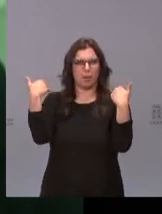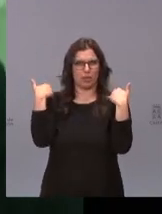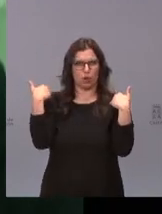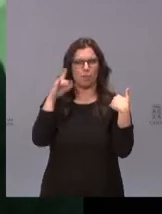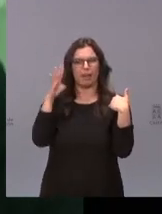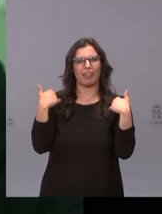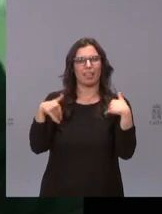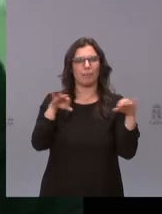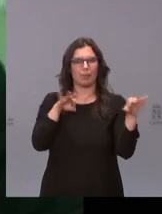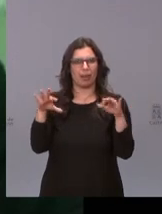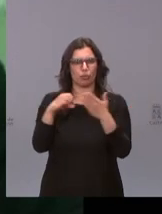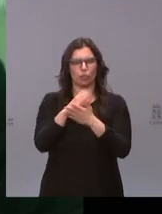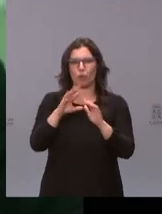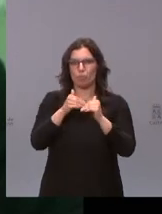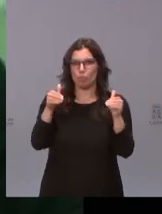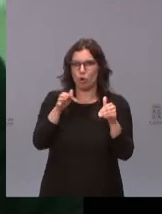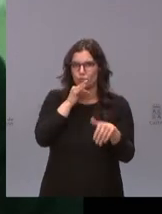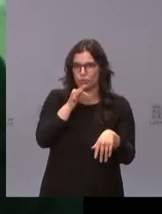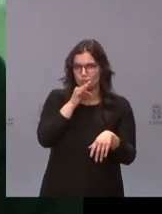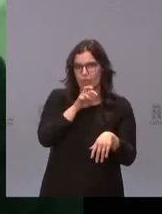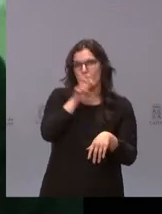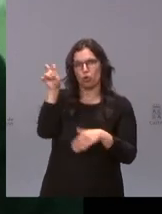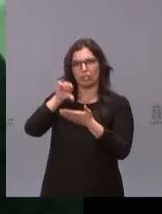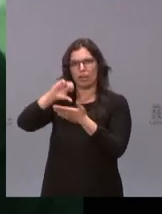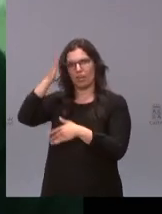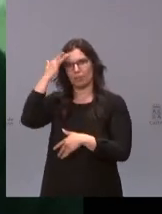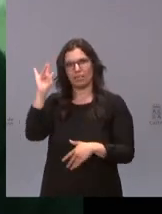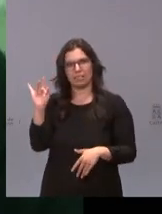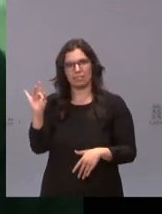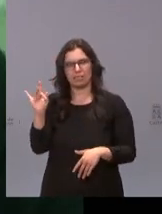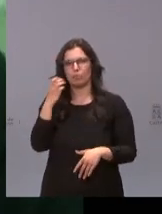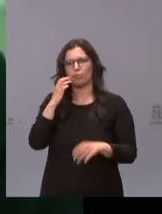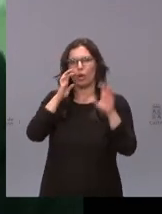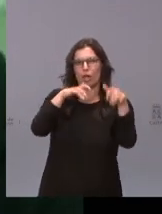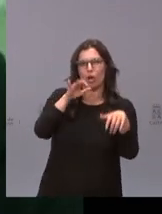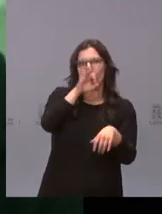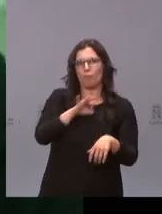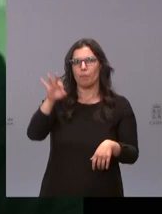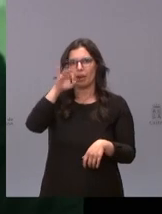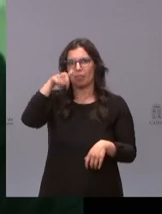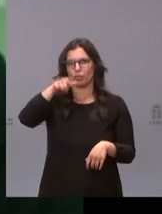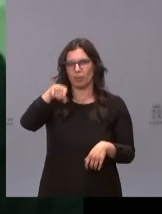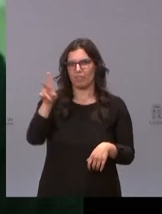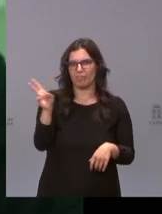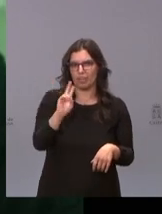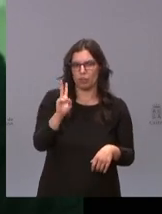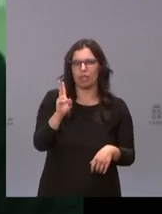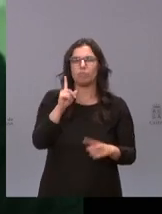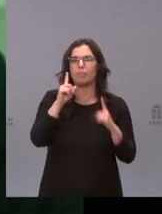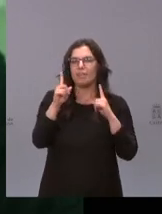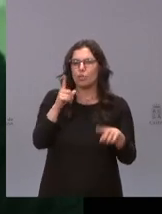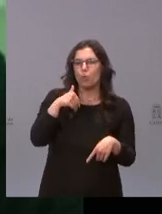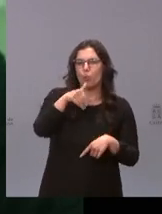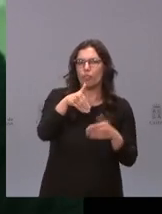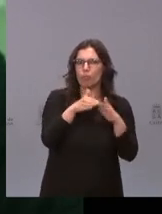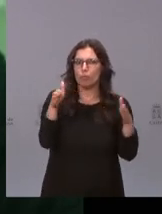pero no ha comenzado como en otras capitales de provincia de Castilla y León como León Palencia o hoy comenzaban en Valladolid ¿hay alguna previsión de cuando